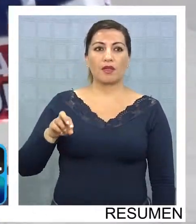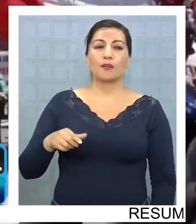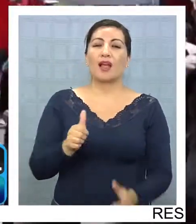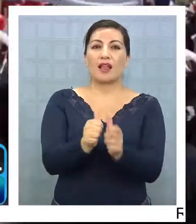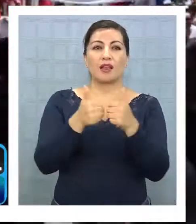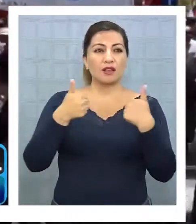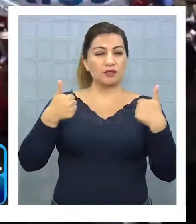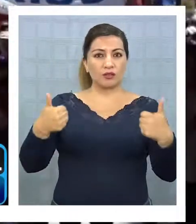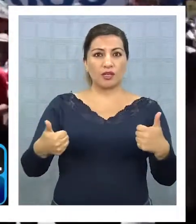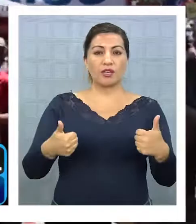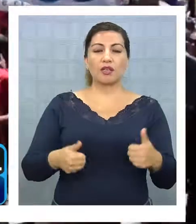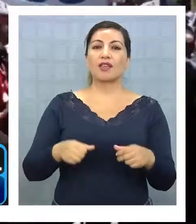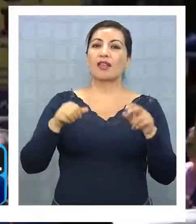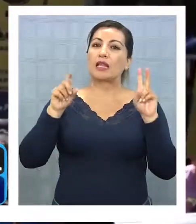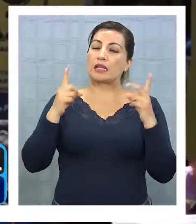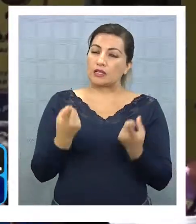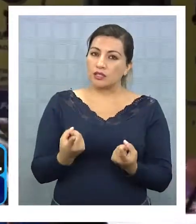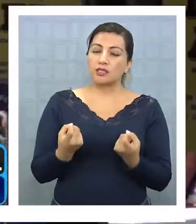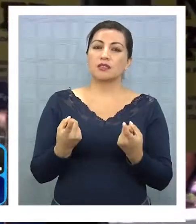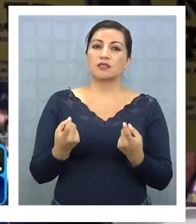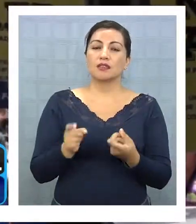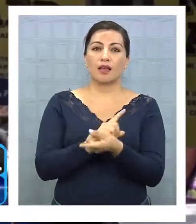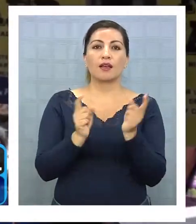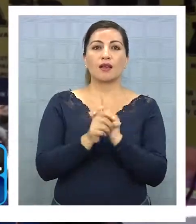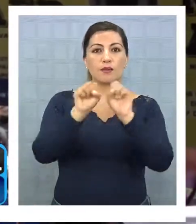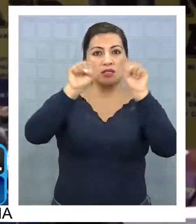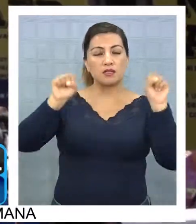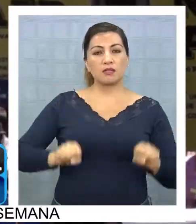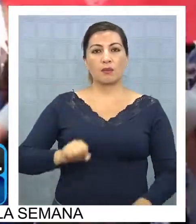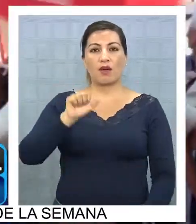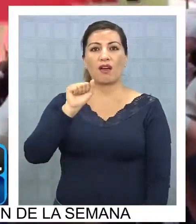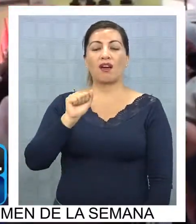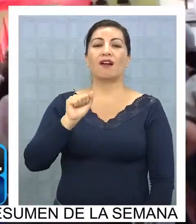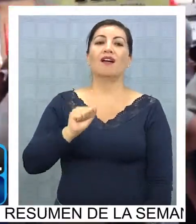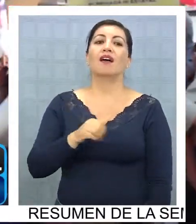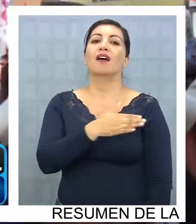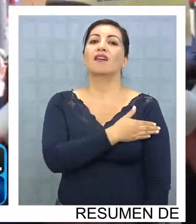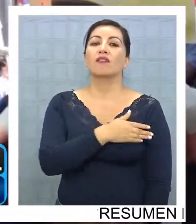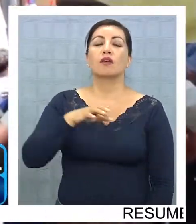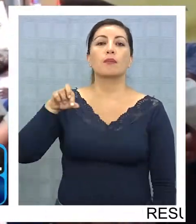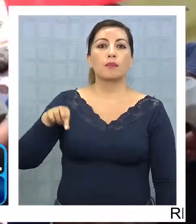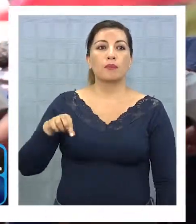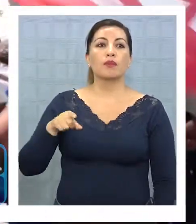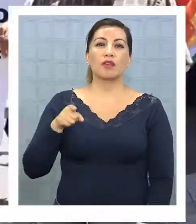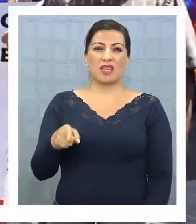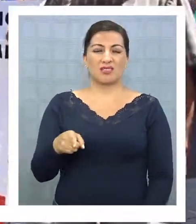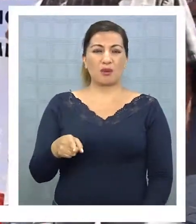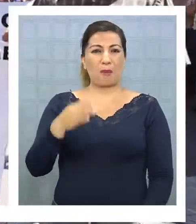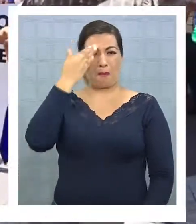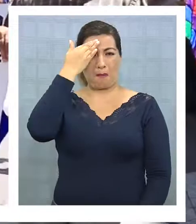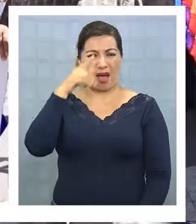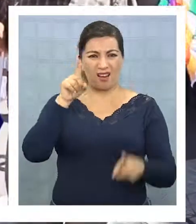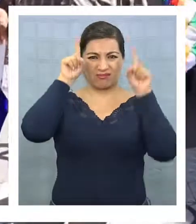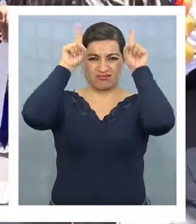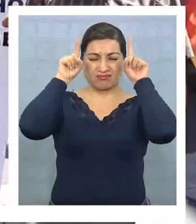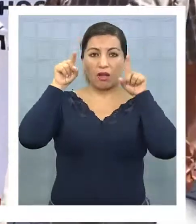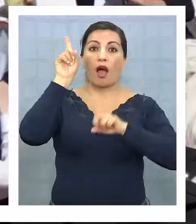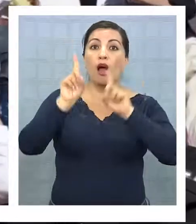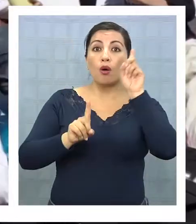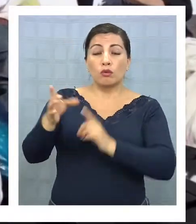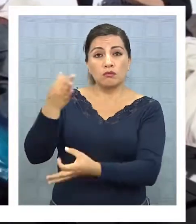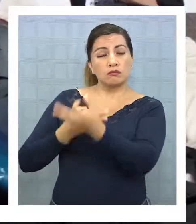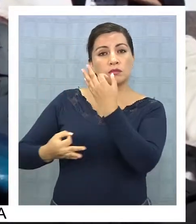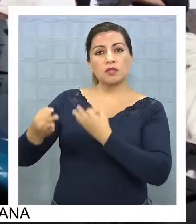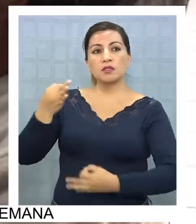autoridades en torno a la necesidad de cambiar el sistema previsional que califican incluso de perverso, ya que según algunos